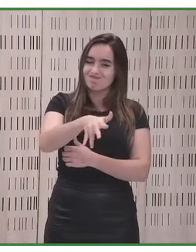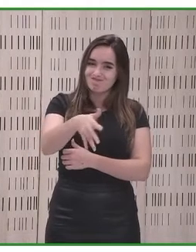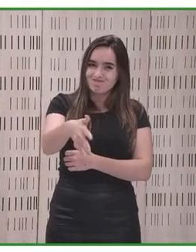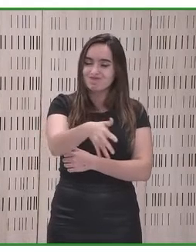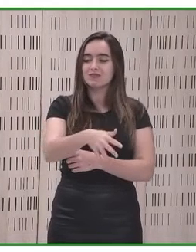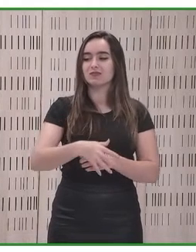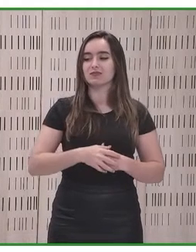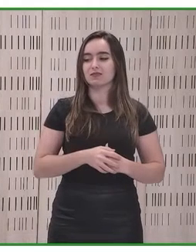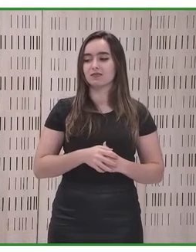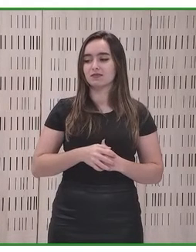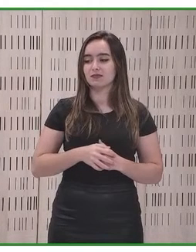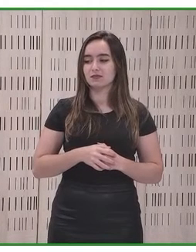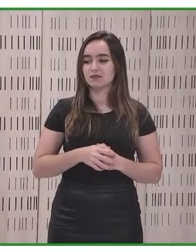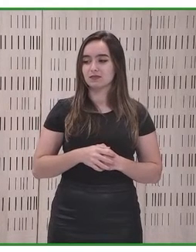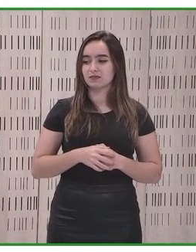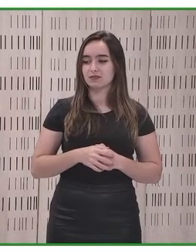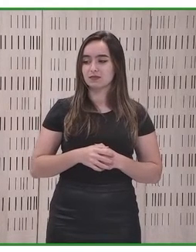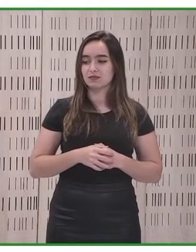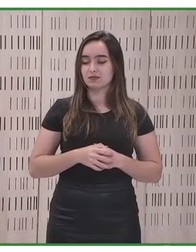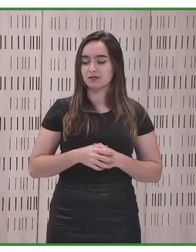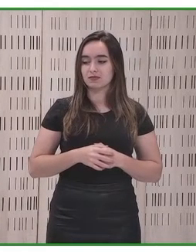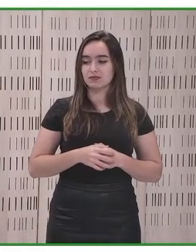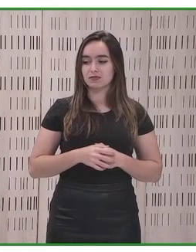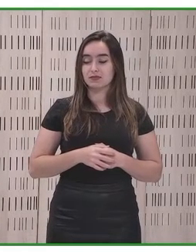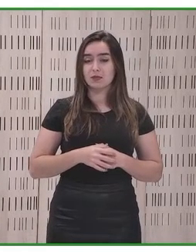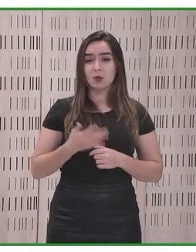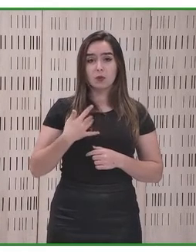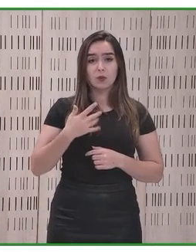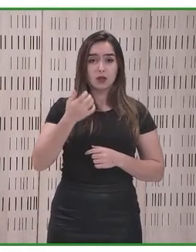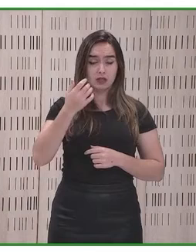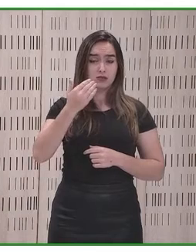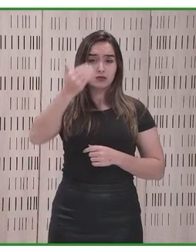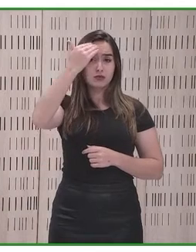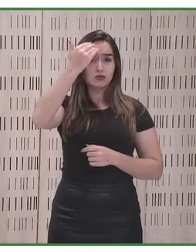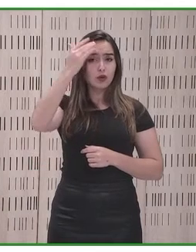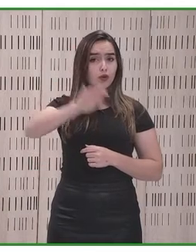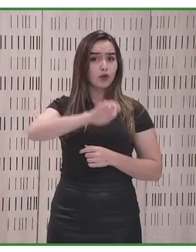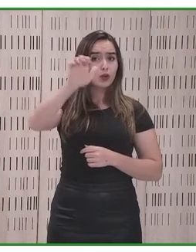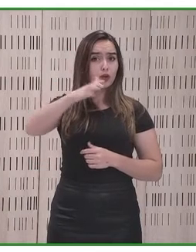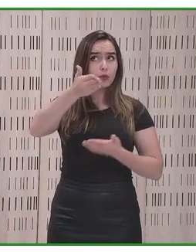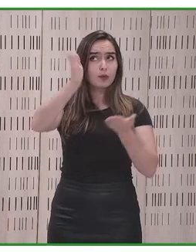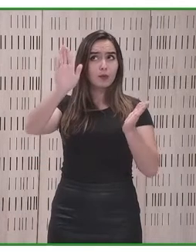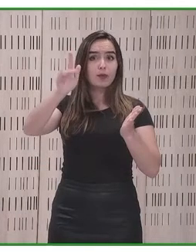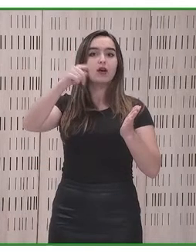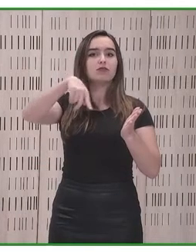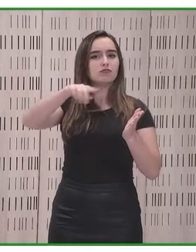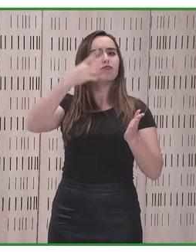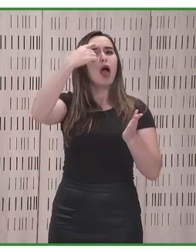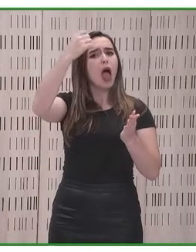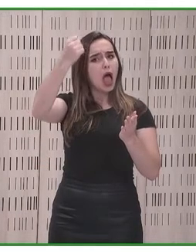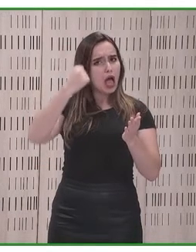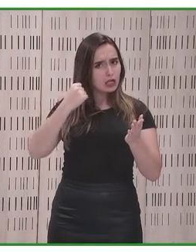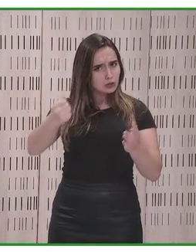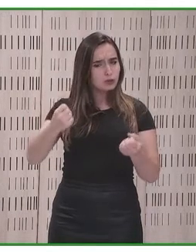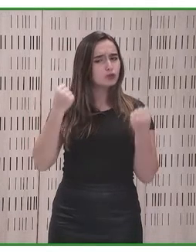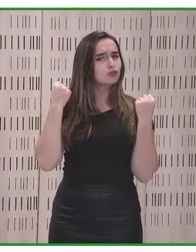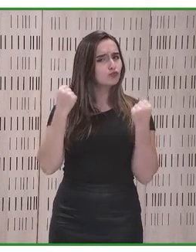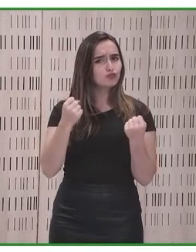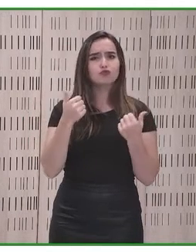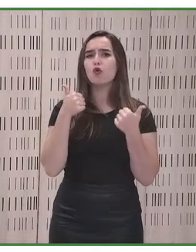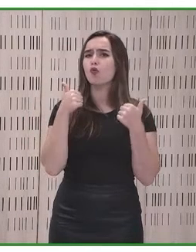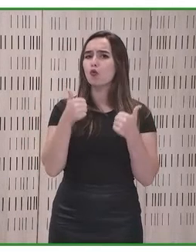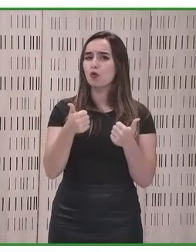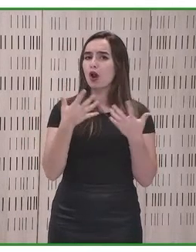Está claro que hay en Europa unos muy buenos expertos, gente muy